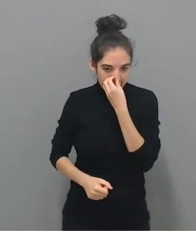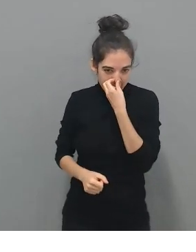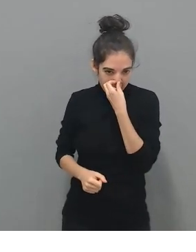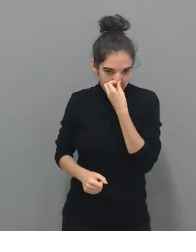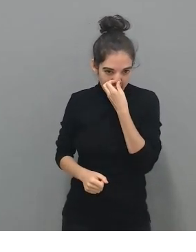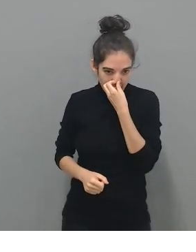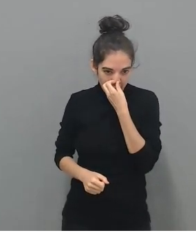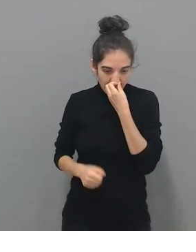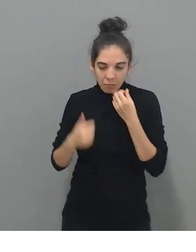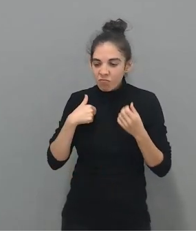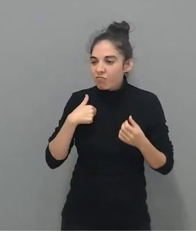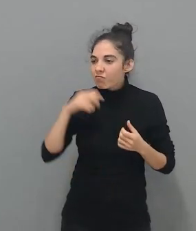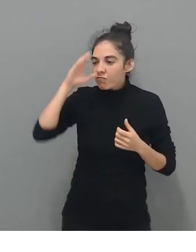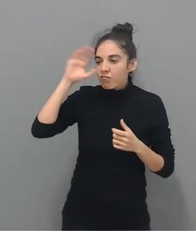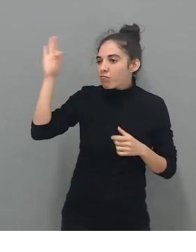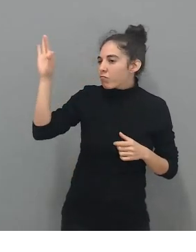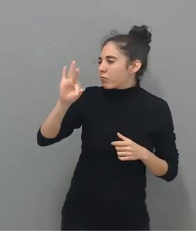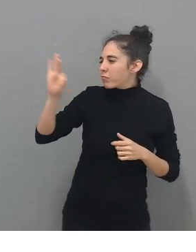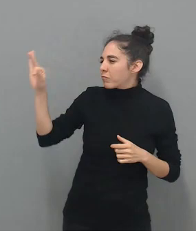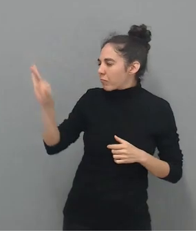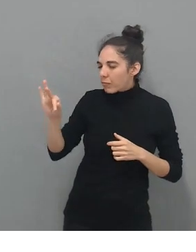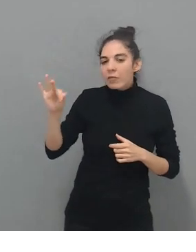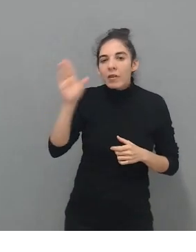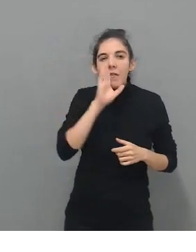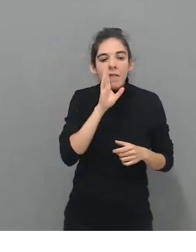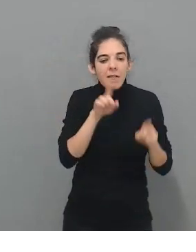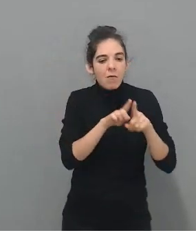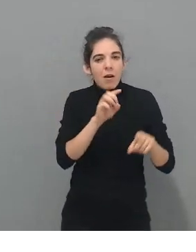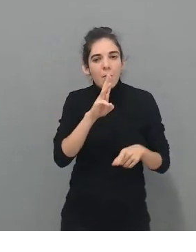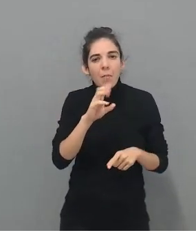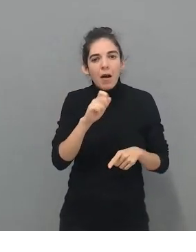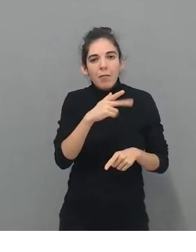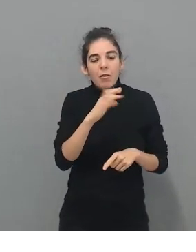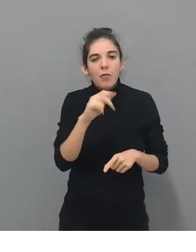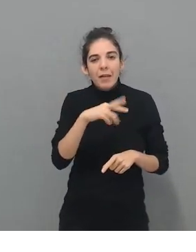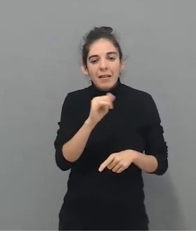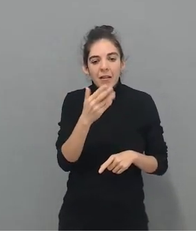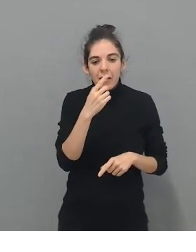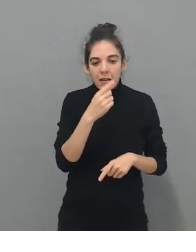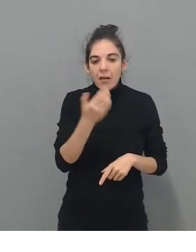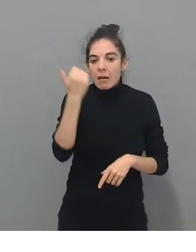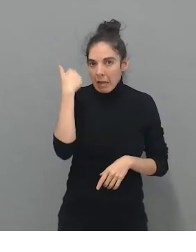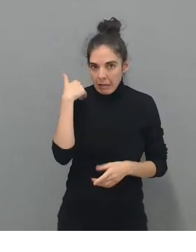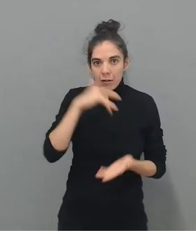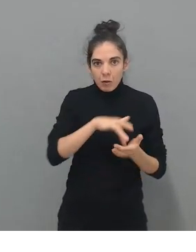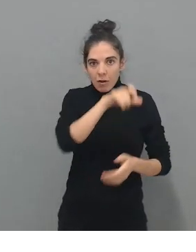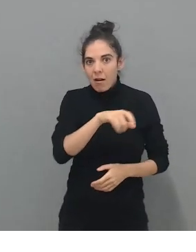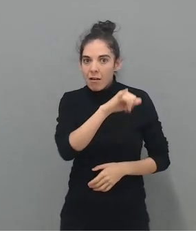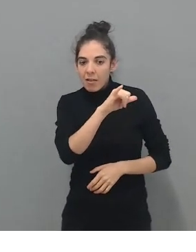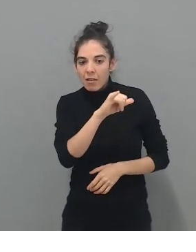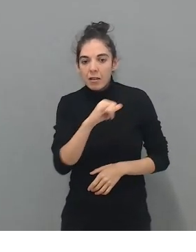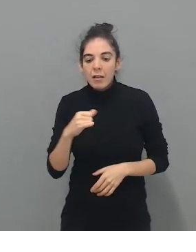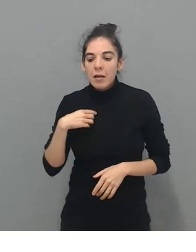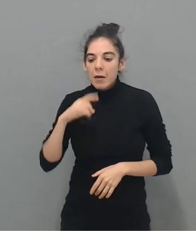y era una pregunta que yo lanzaba también a Pablo Vidarte, uno de los emprendedores que estuvieron ayer con nosotros, y era, parece como si tener